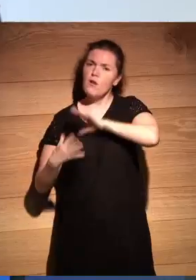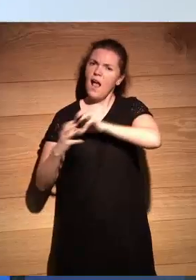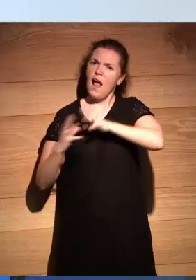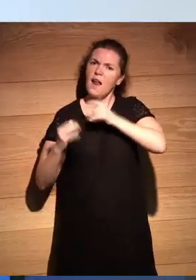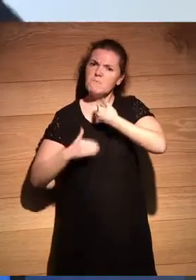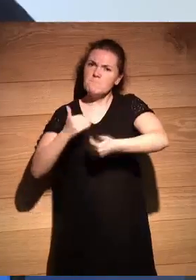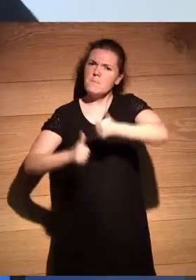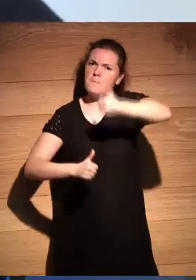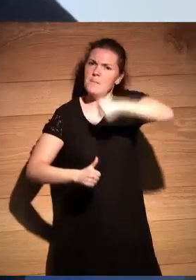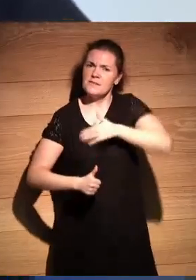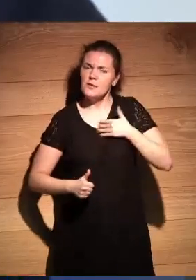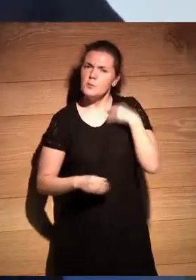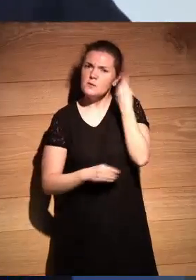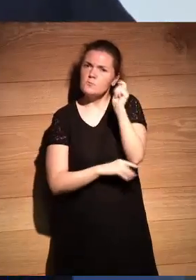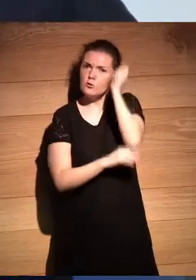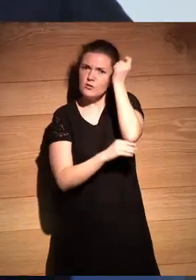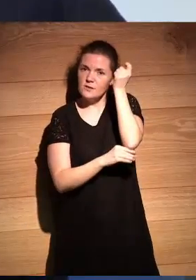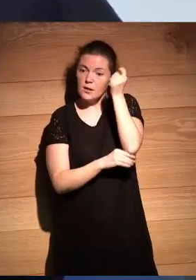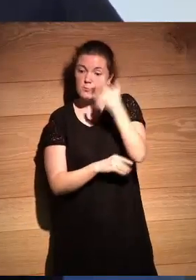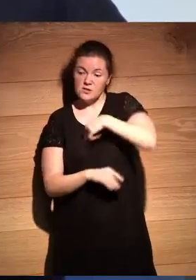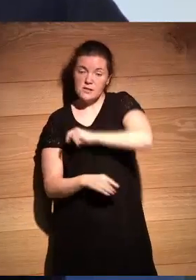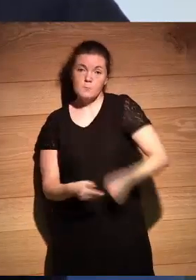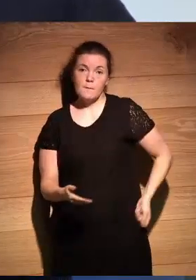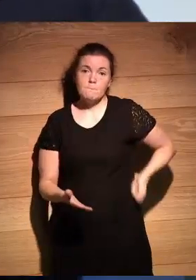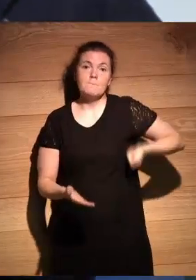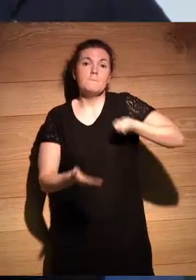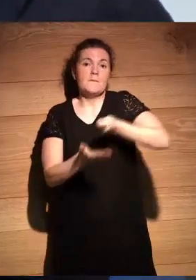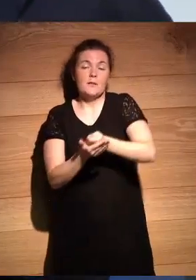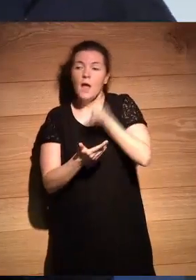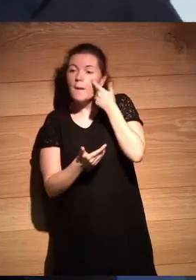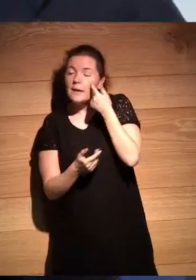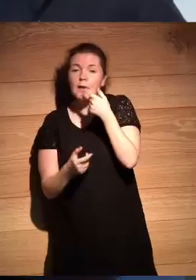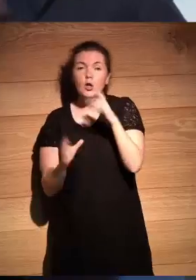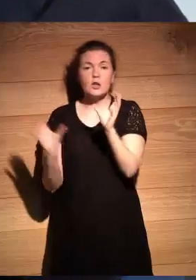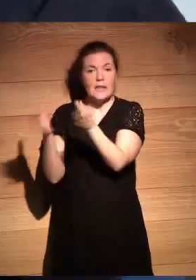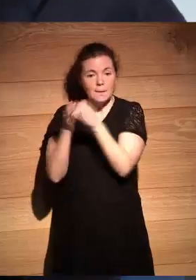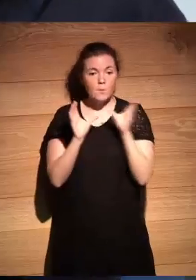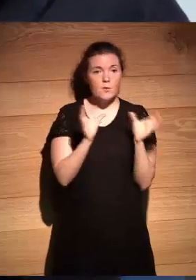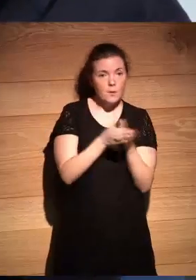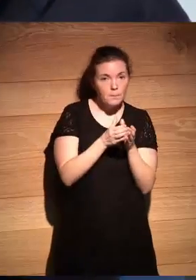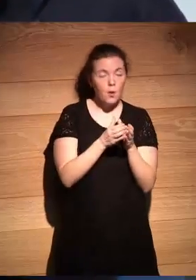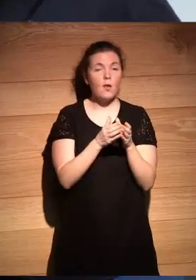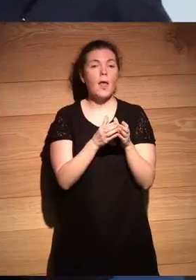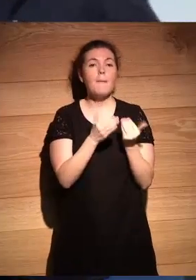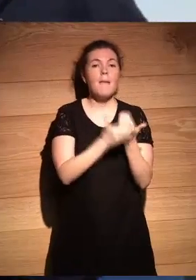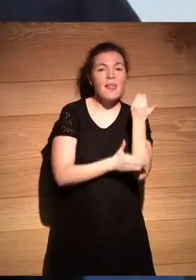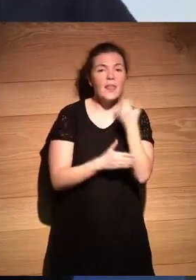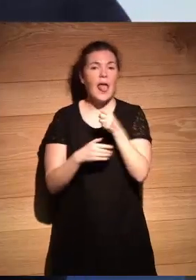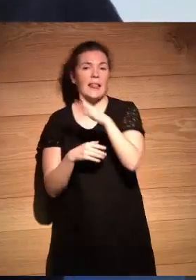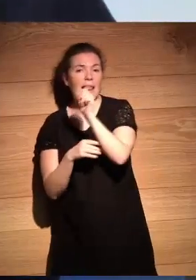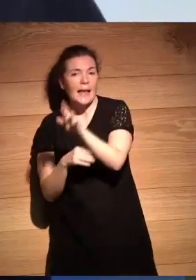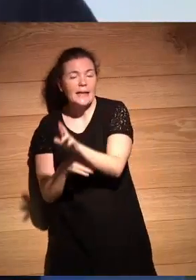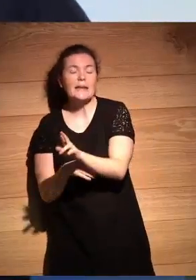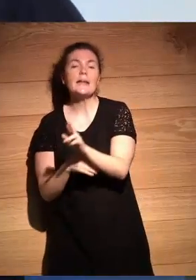que lo vamos a conseguir de hecho estamos ya invirtiendo en ver con los chicos y con el equipo de Altair y volvemos a